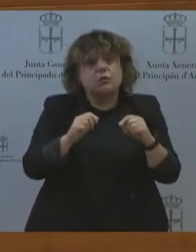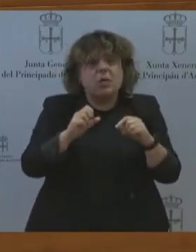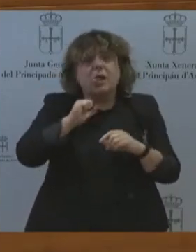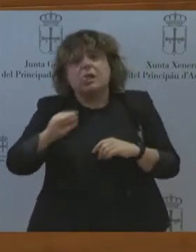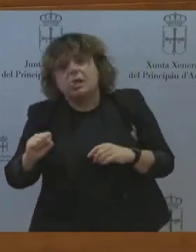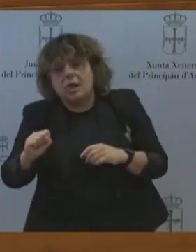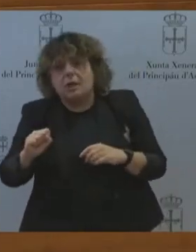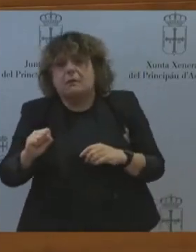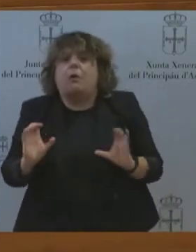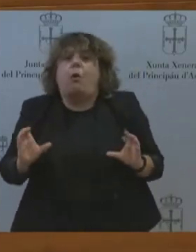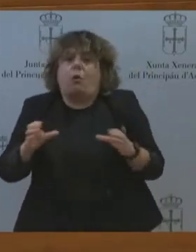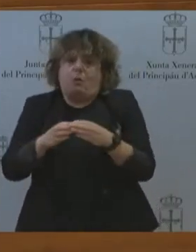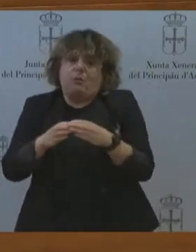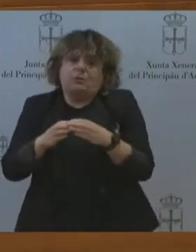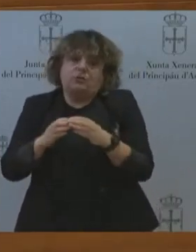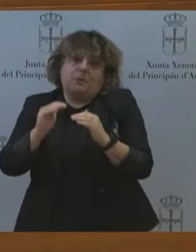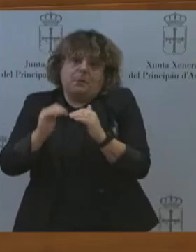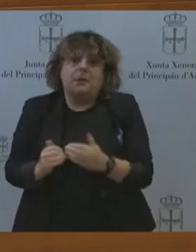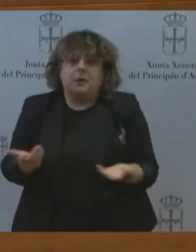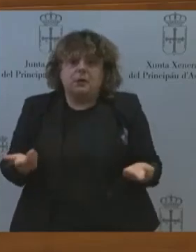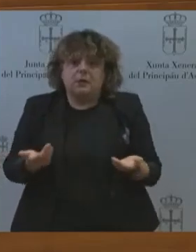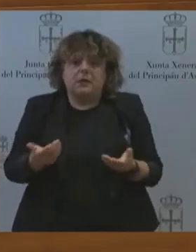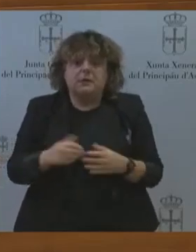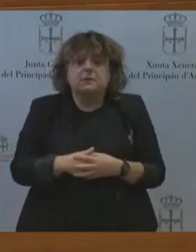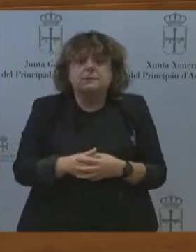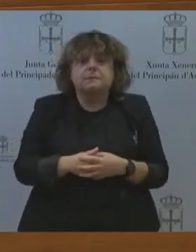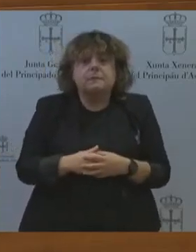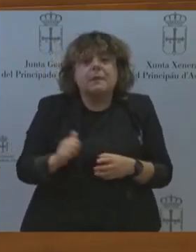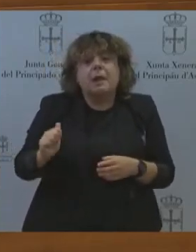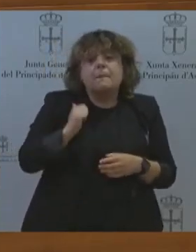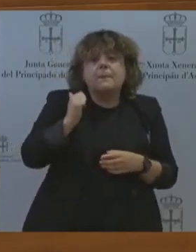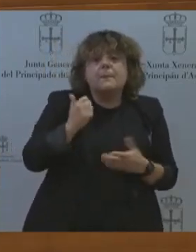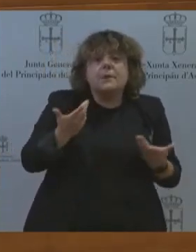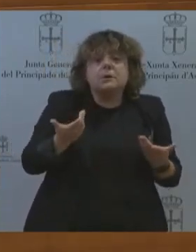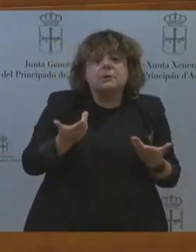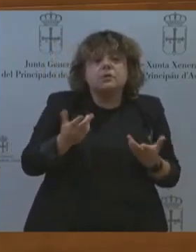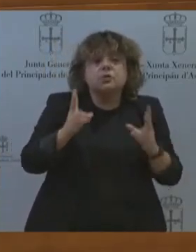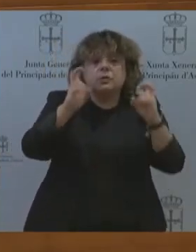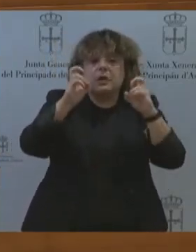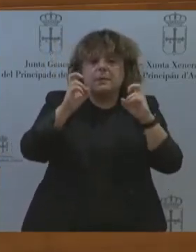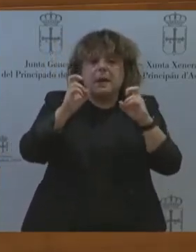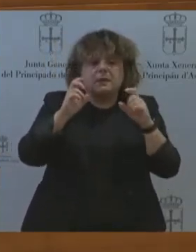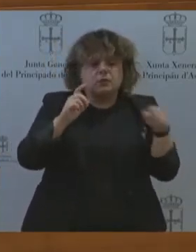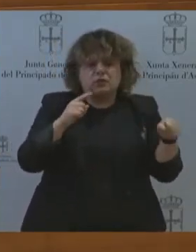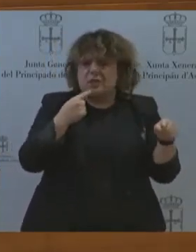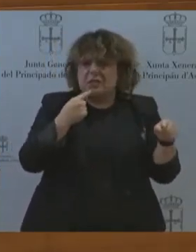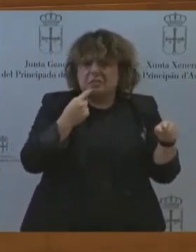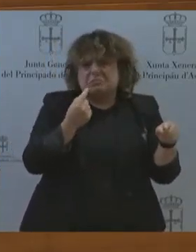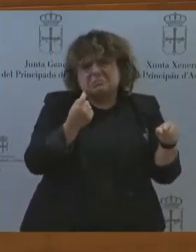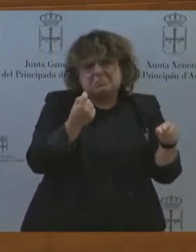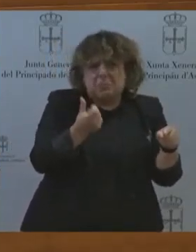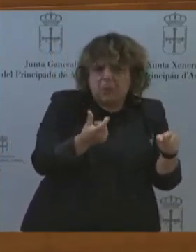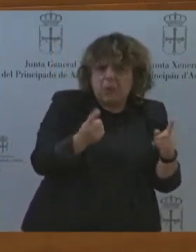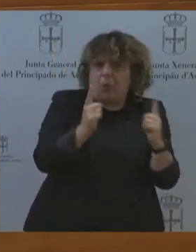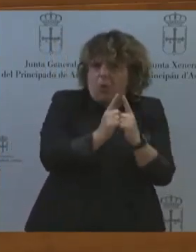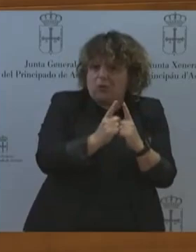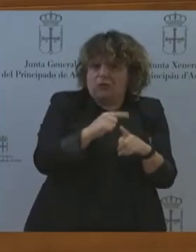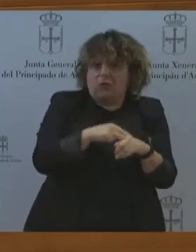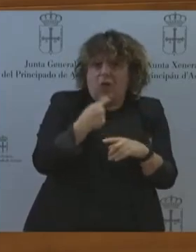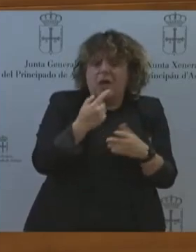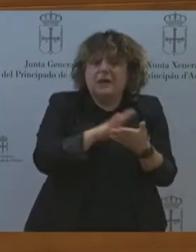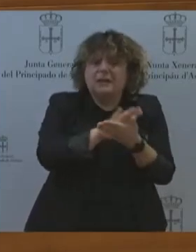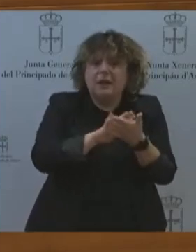Aprovecho para resaltar un asunto del cual usted ha pasado de puntillas en su discurso de ayer. La competitividad fiscal de Asturias.